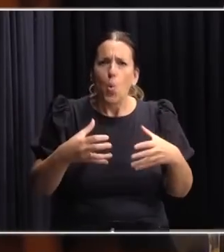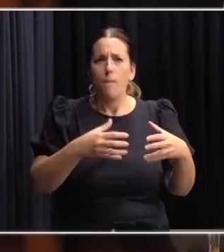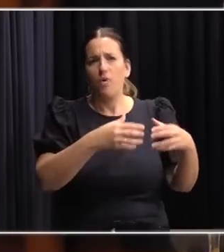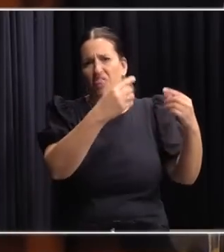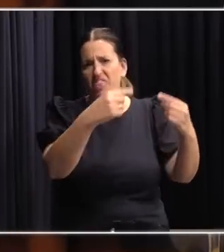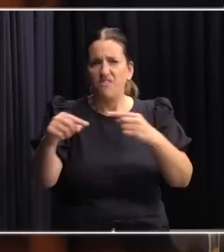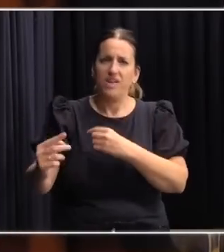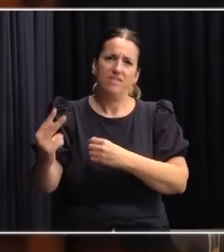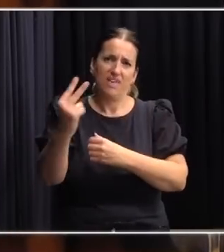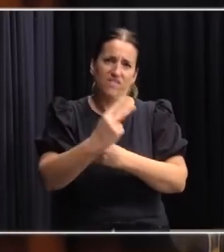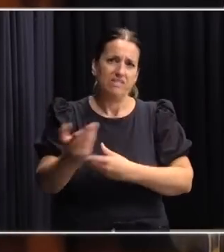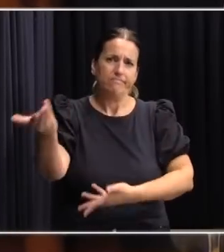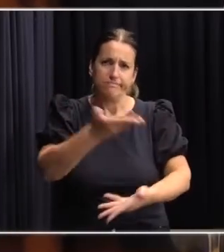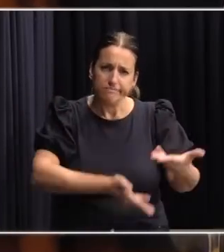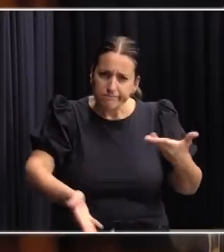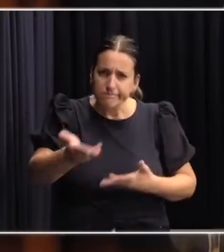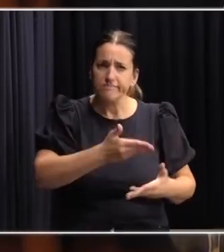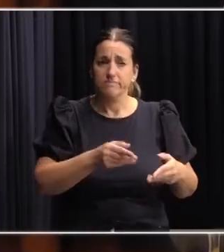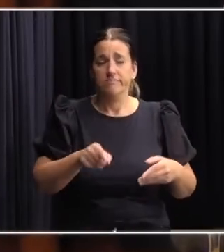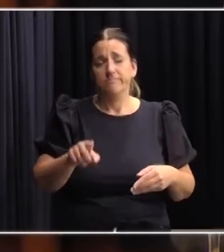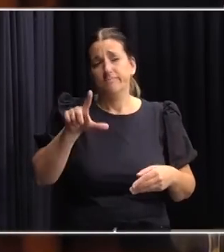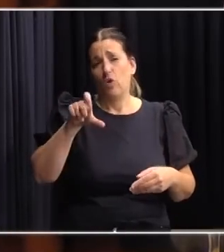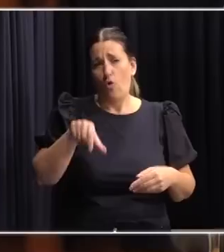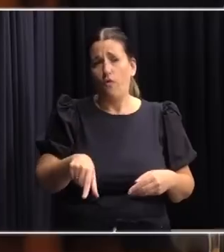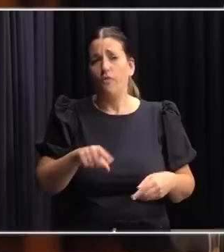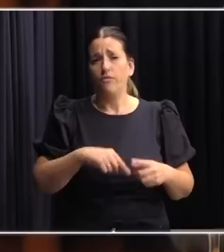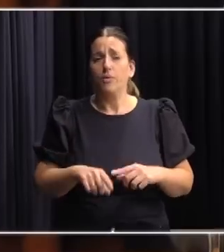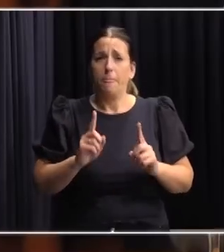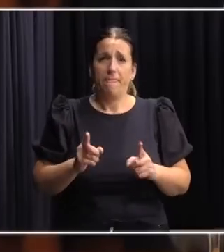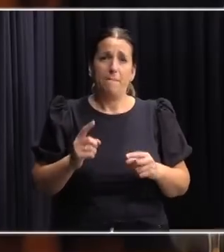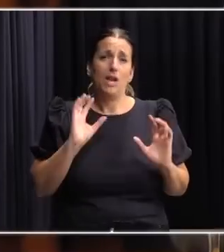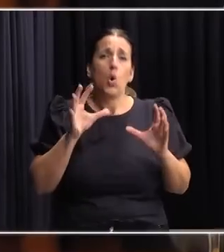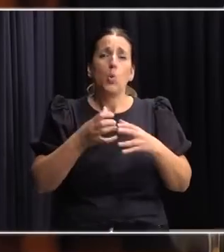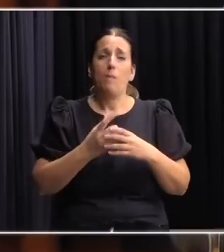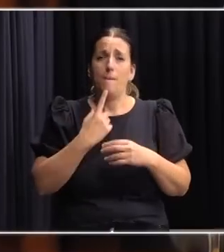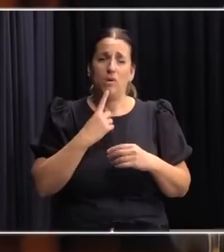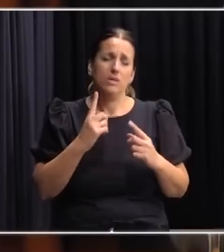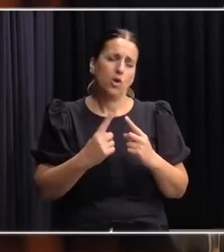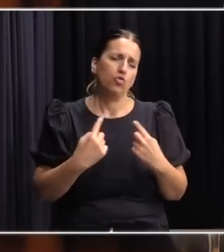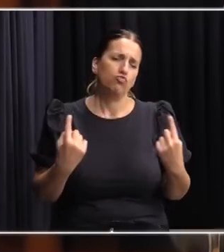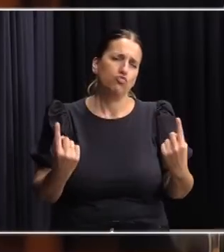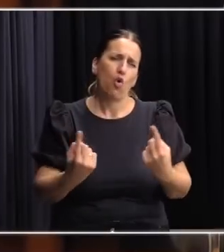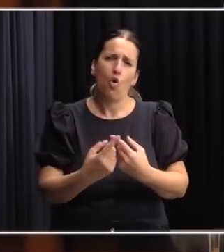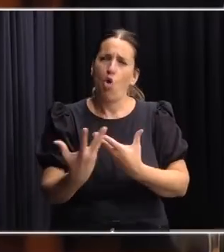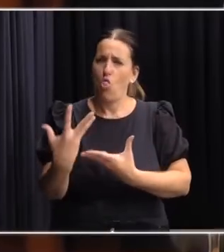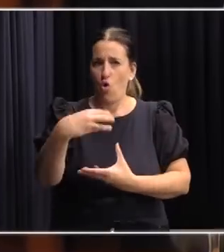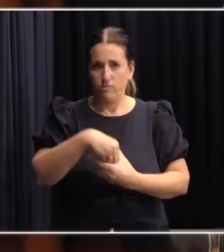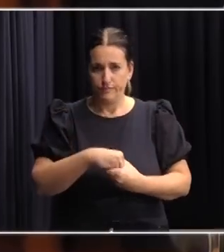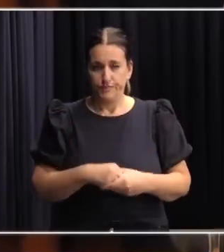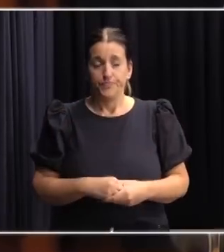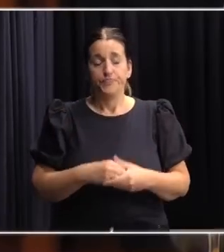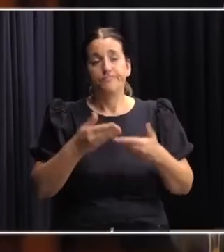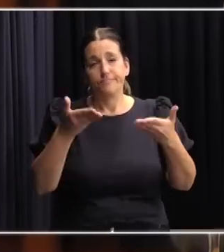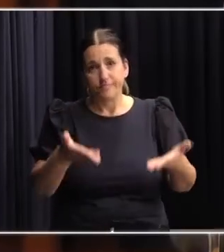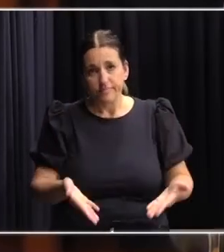distinto perfil, y obviamente los partidos políticos. De